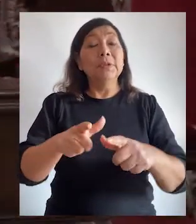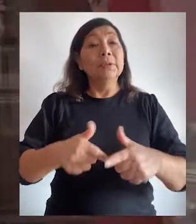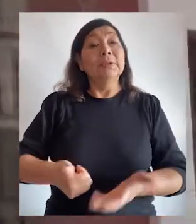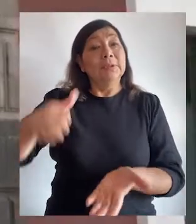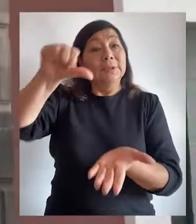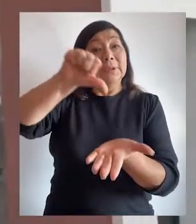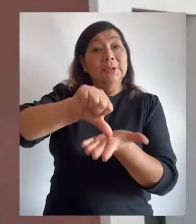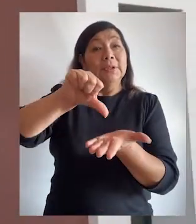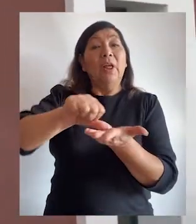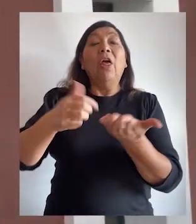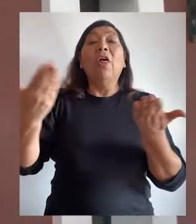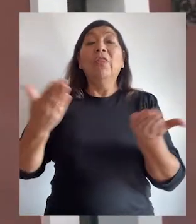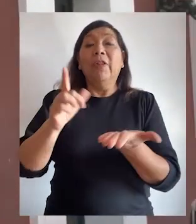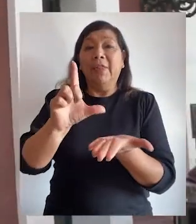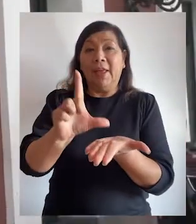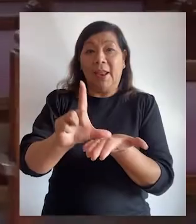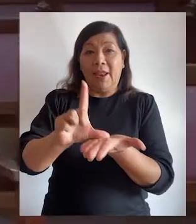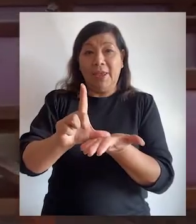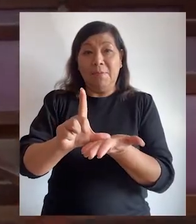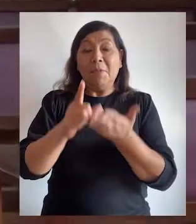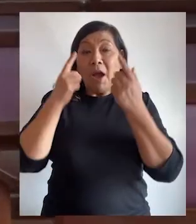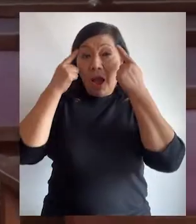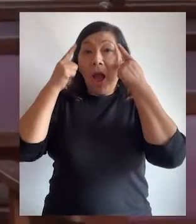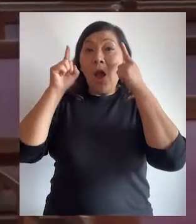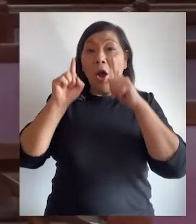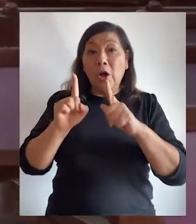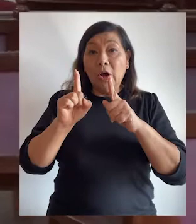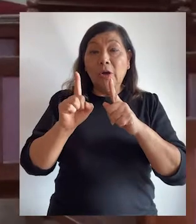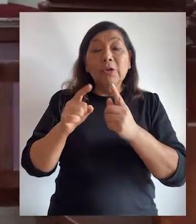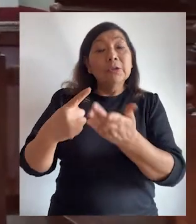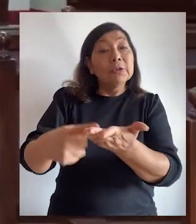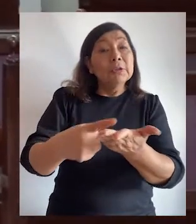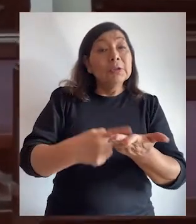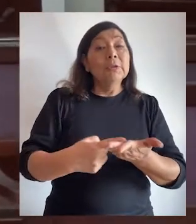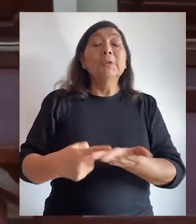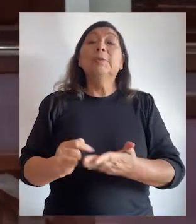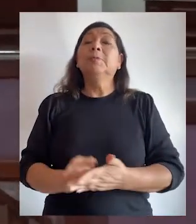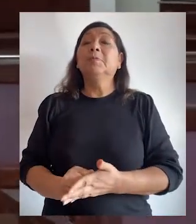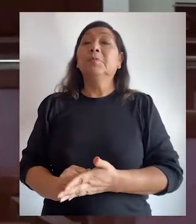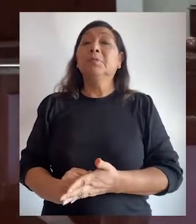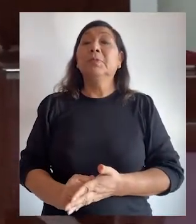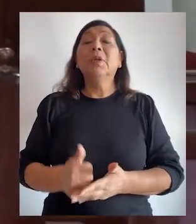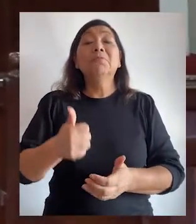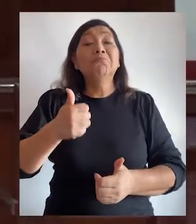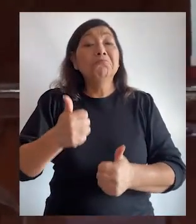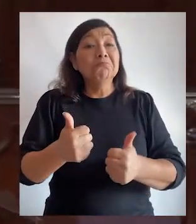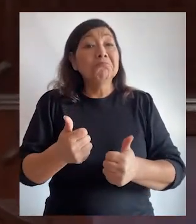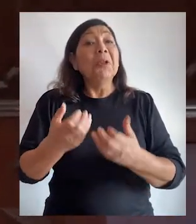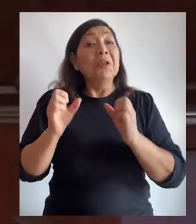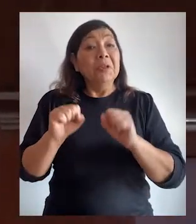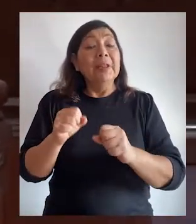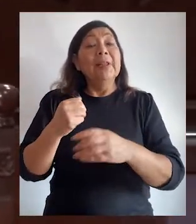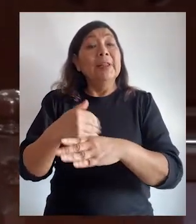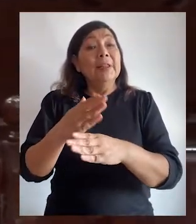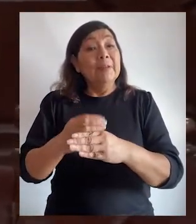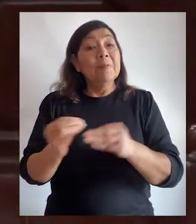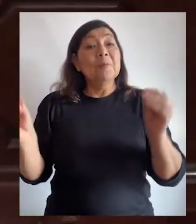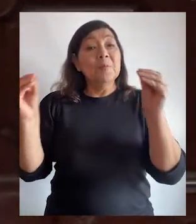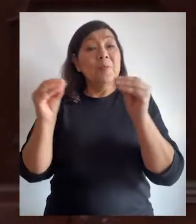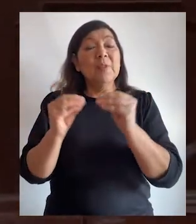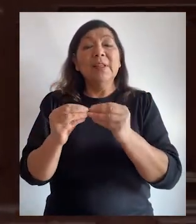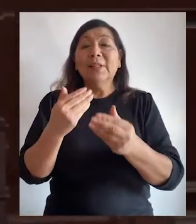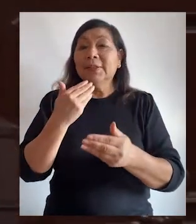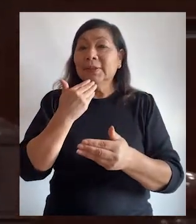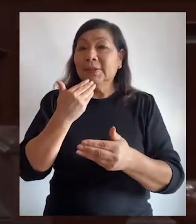audiencias de la sede de Lima. Igualmente acordaron la conformación de las salas, las cuales estarán